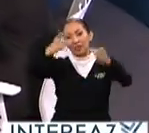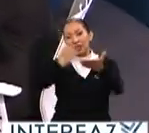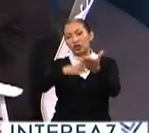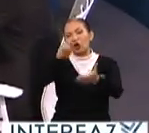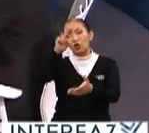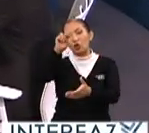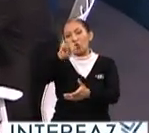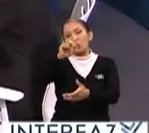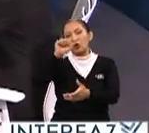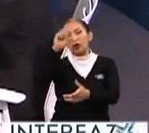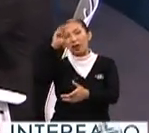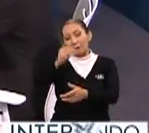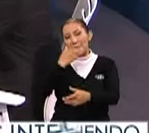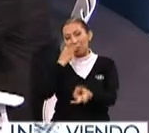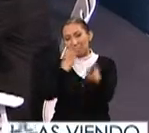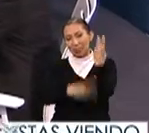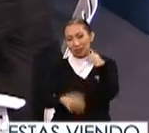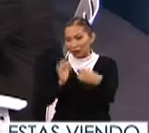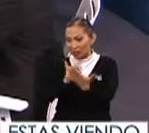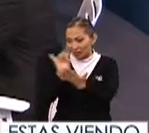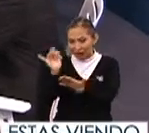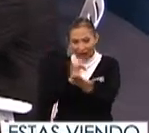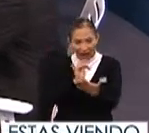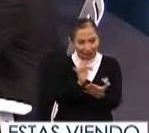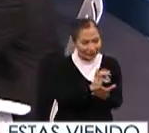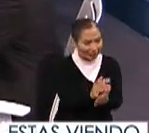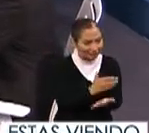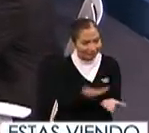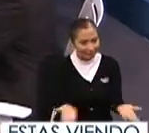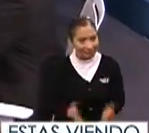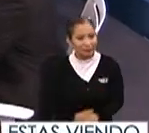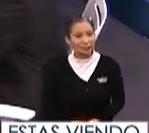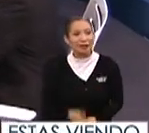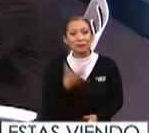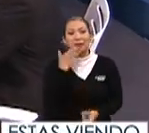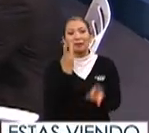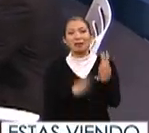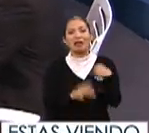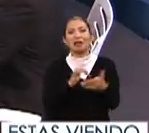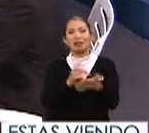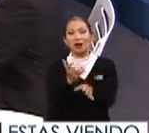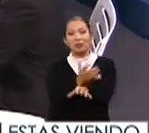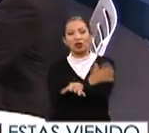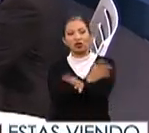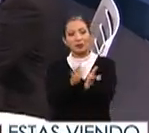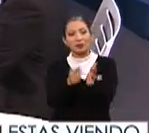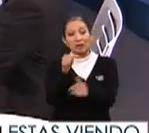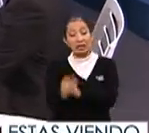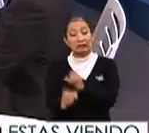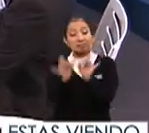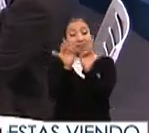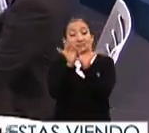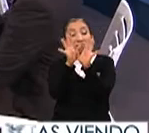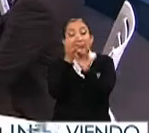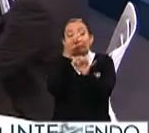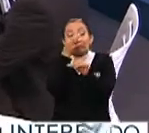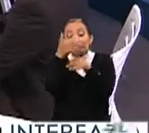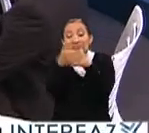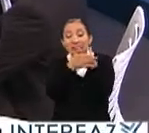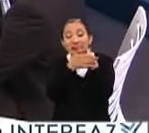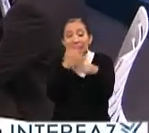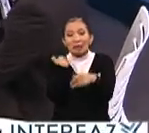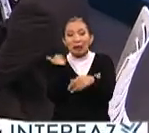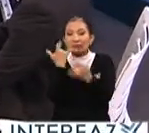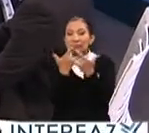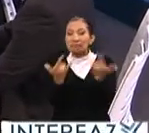Universidad Nacional Autónoma de México. Bienvenidos, muchas gracias. Muchas gracias. Bienvenidos, gracias por acompañarnos nuevamente. A punto de llegar